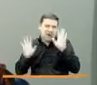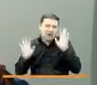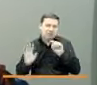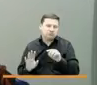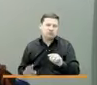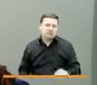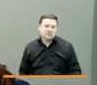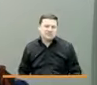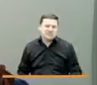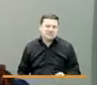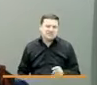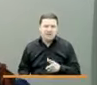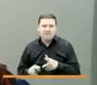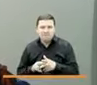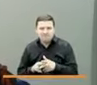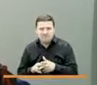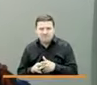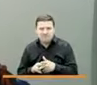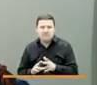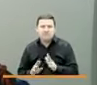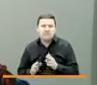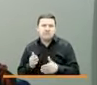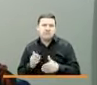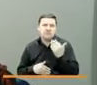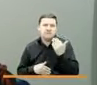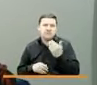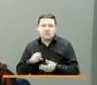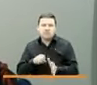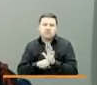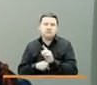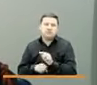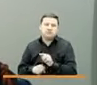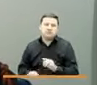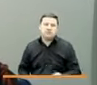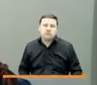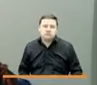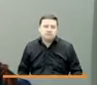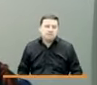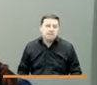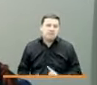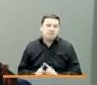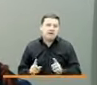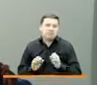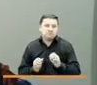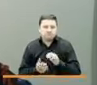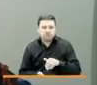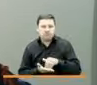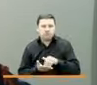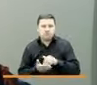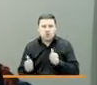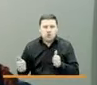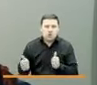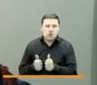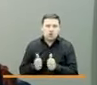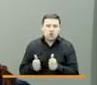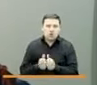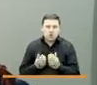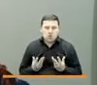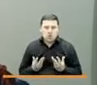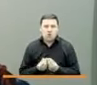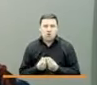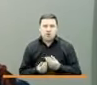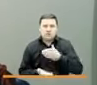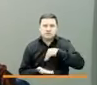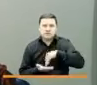un poco bloqueada cuando empezó la pandemia, pero la fortaleza y el acompañamiento del equipo del Centro de